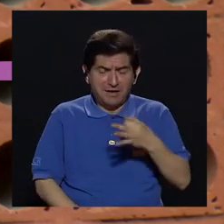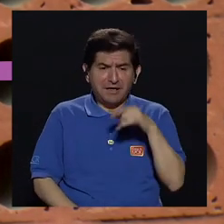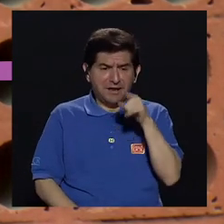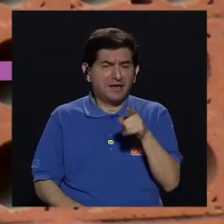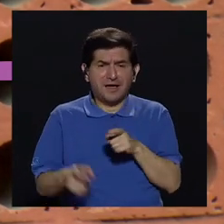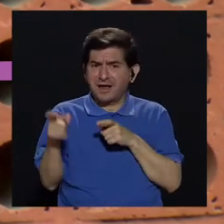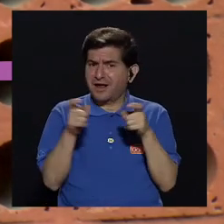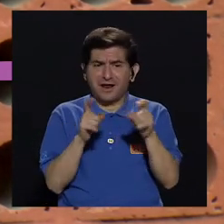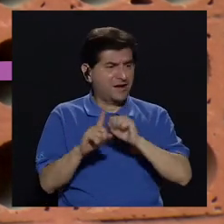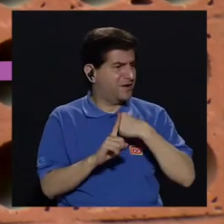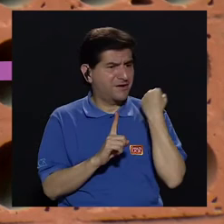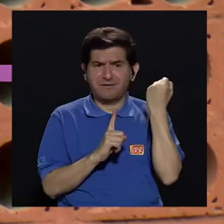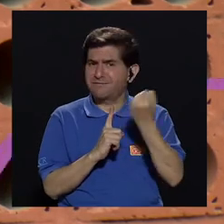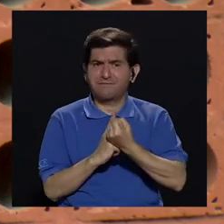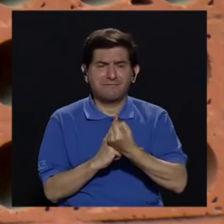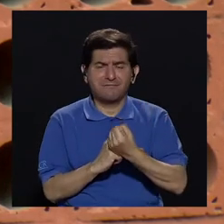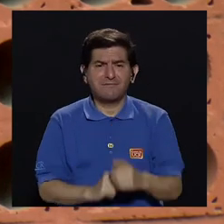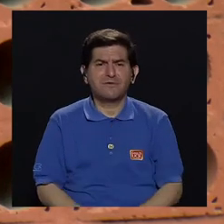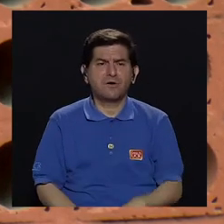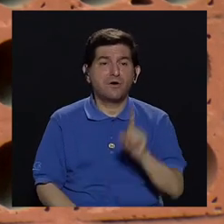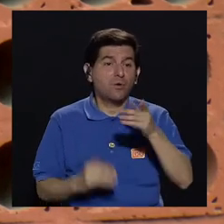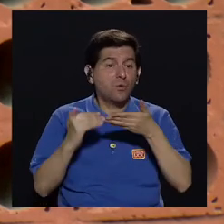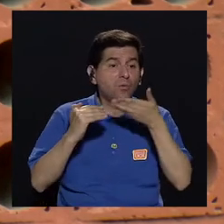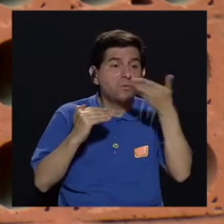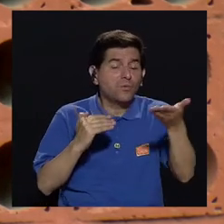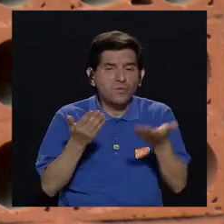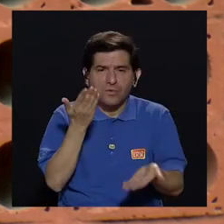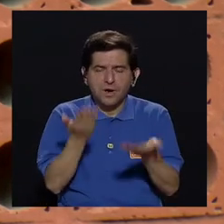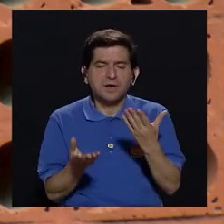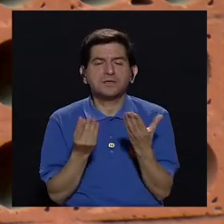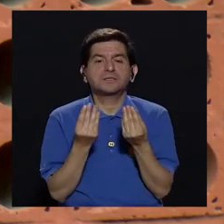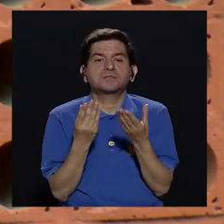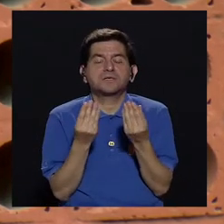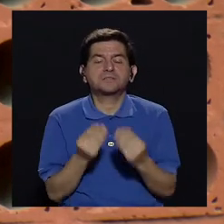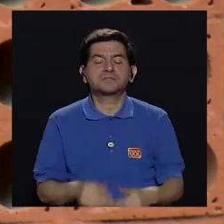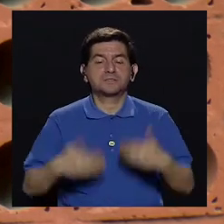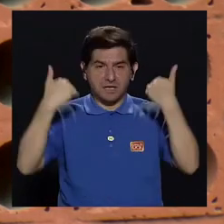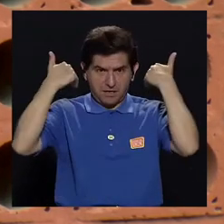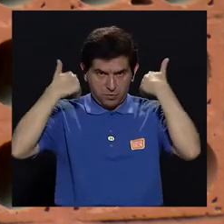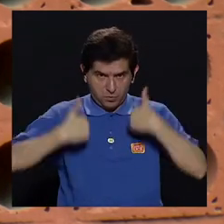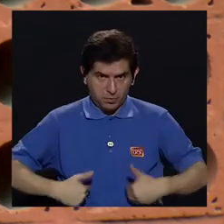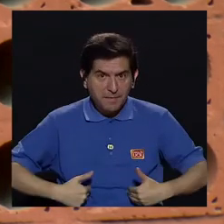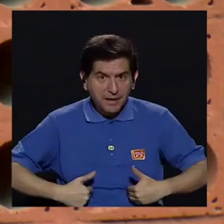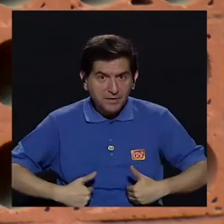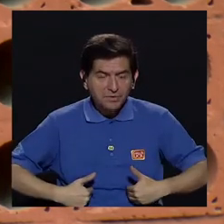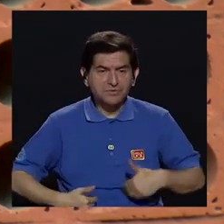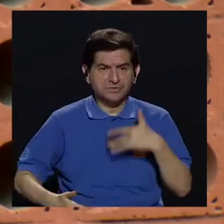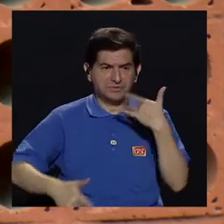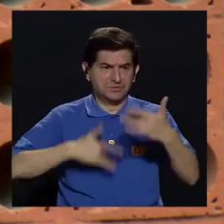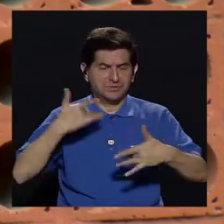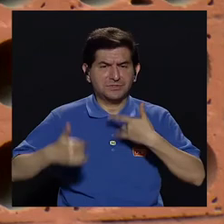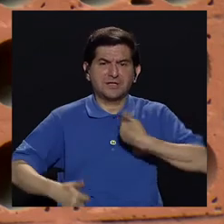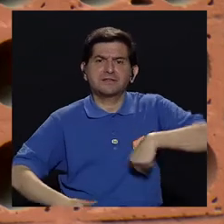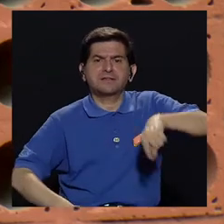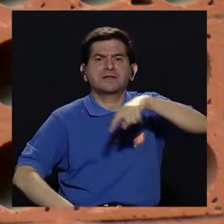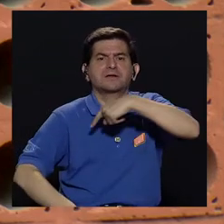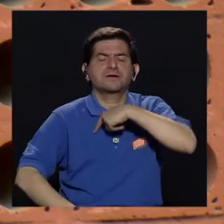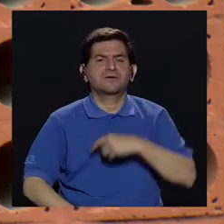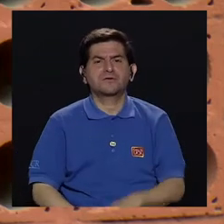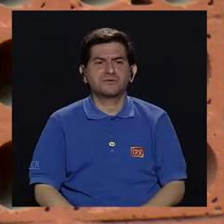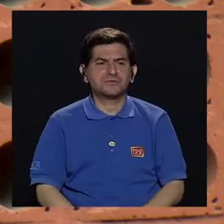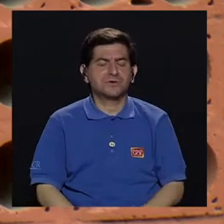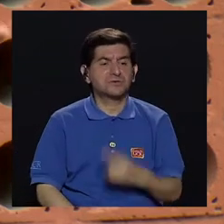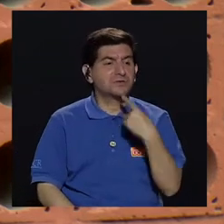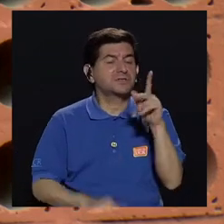que va a perder el control de la situación. Una de las cosas que más miedo nos da a los seres humanos es sentir que nos volvemos, como